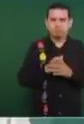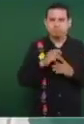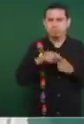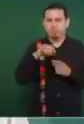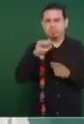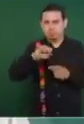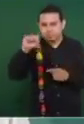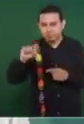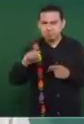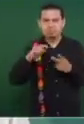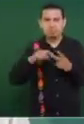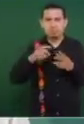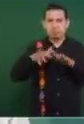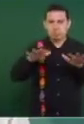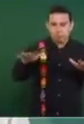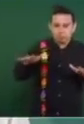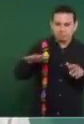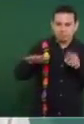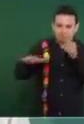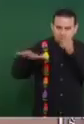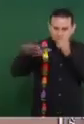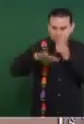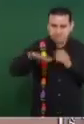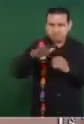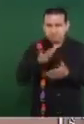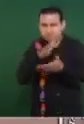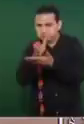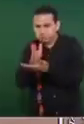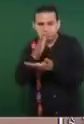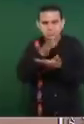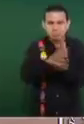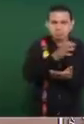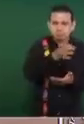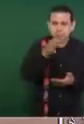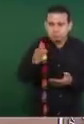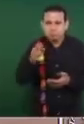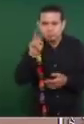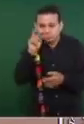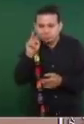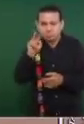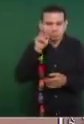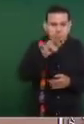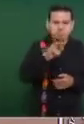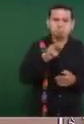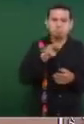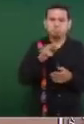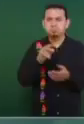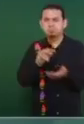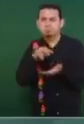y a la costa para seguir